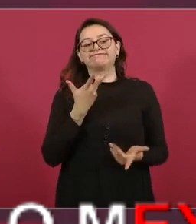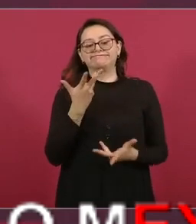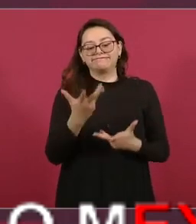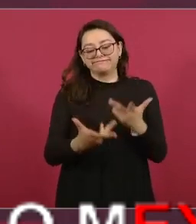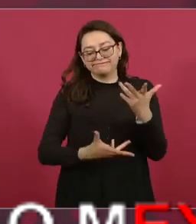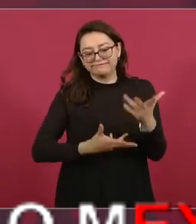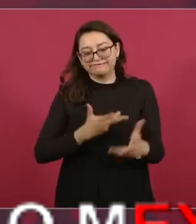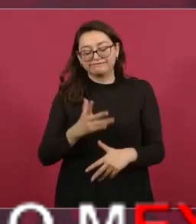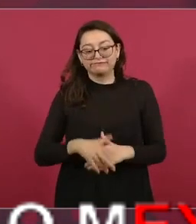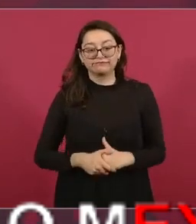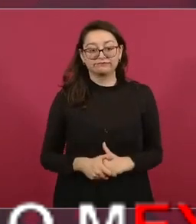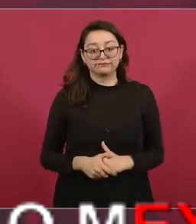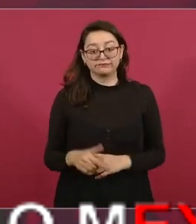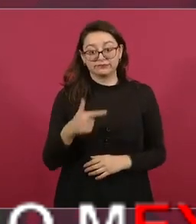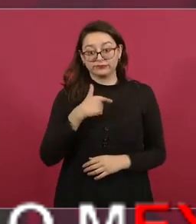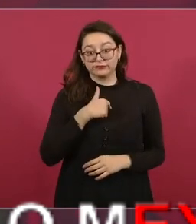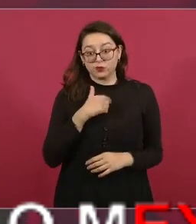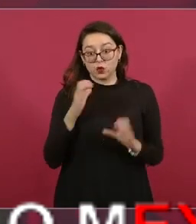y ando